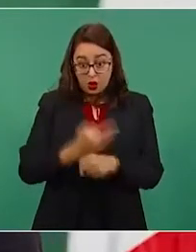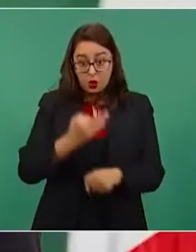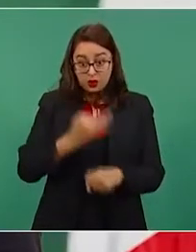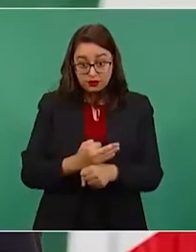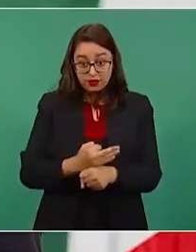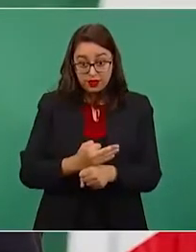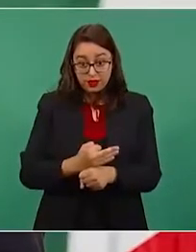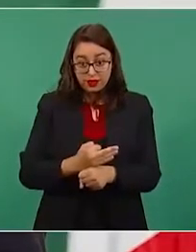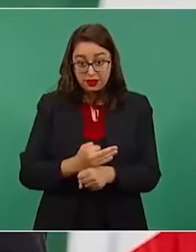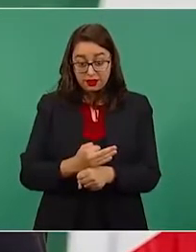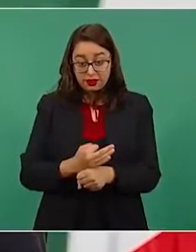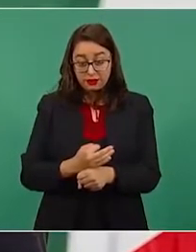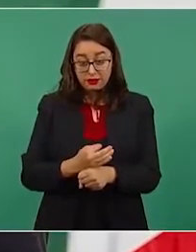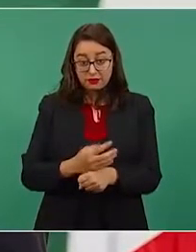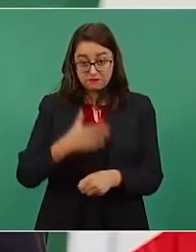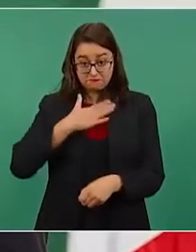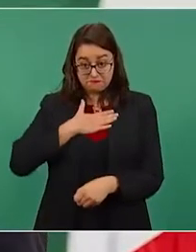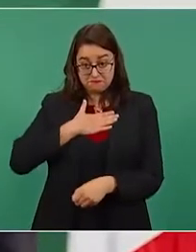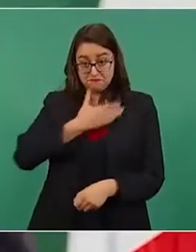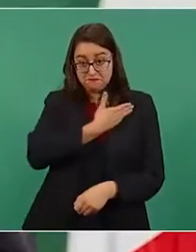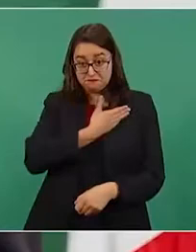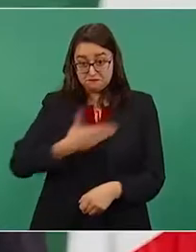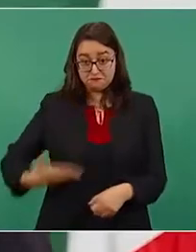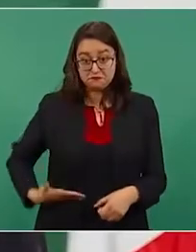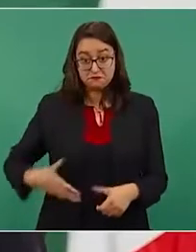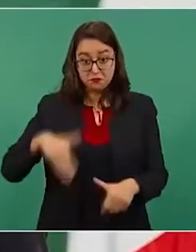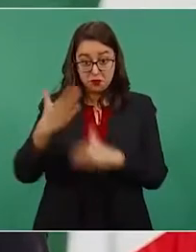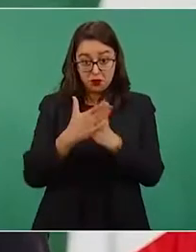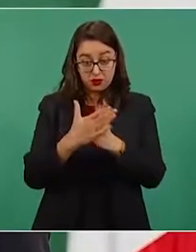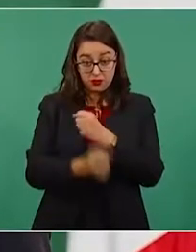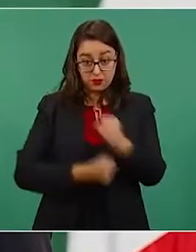en marzo,